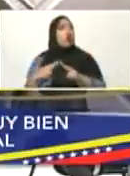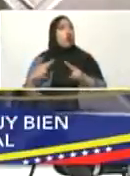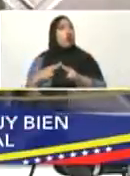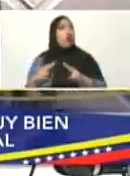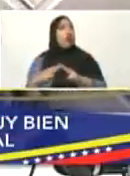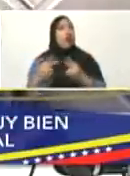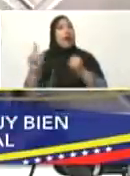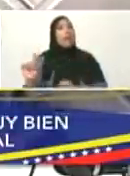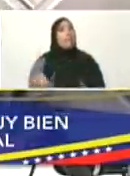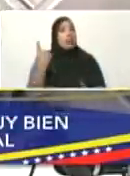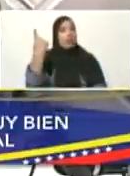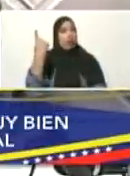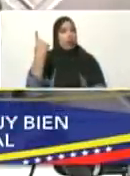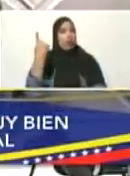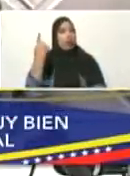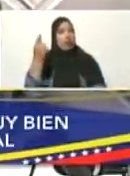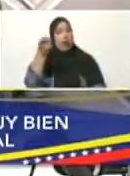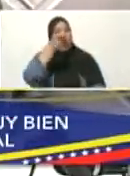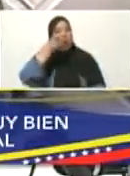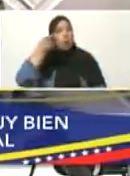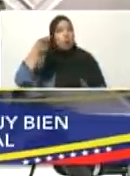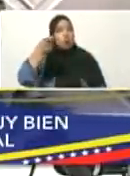Estamos buscando referencias.